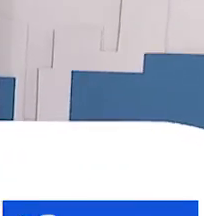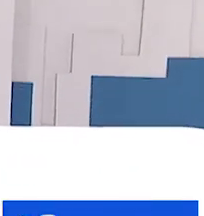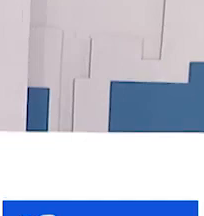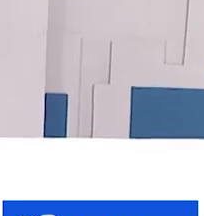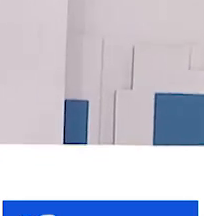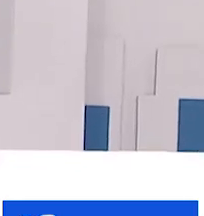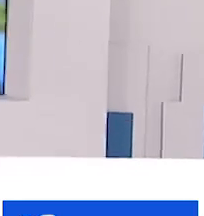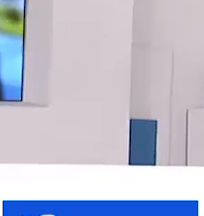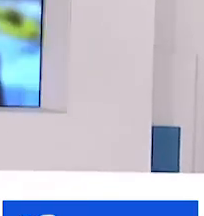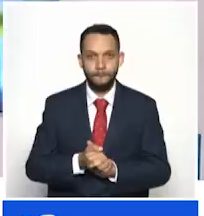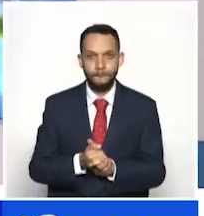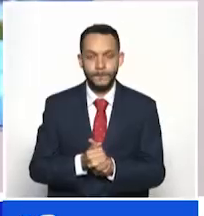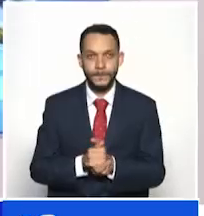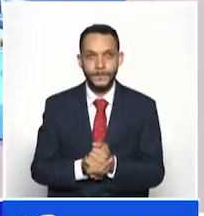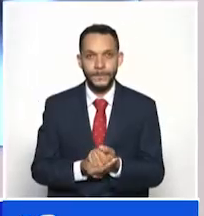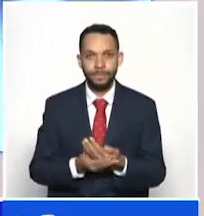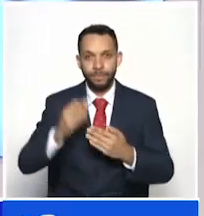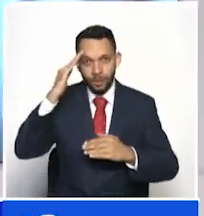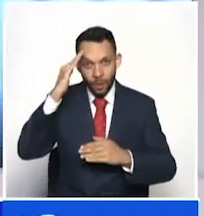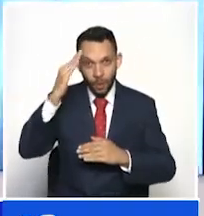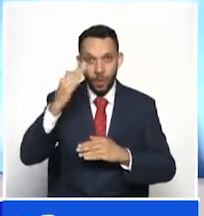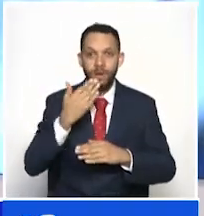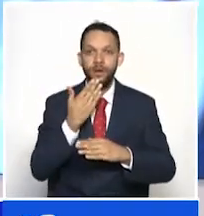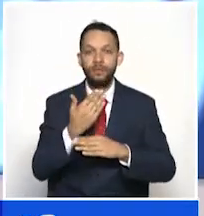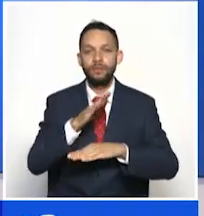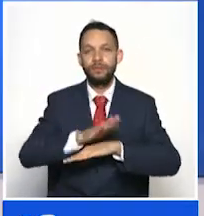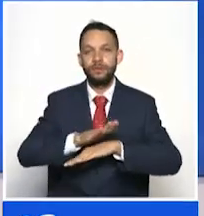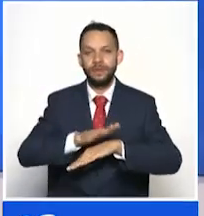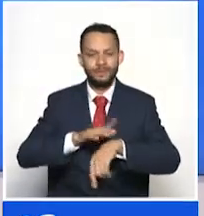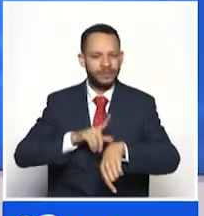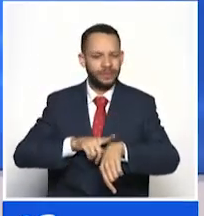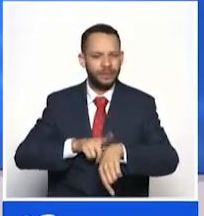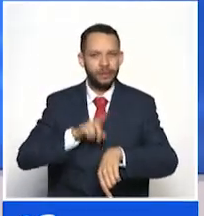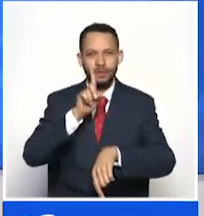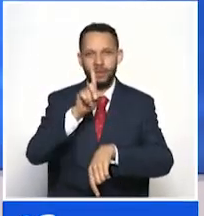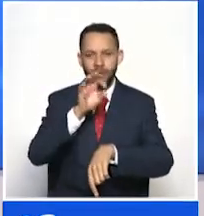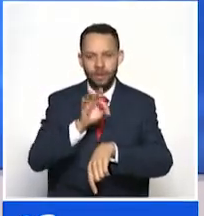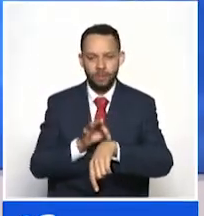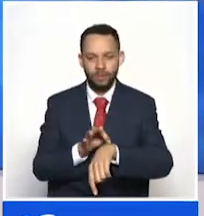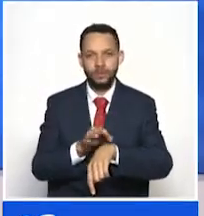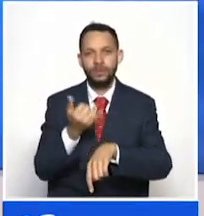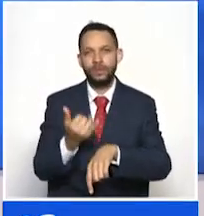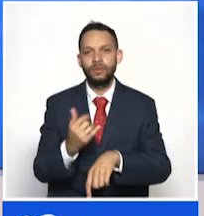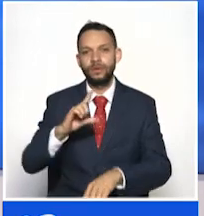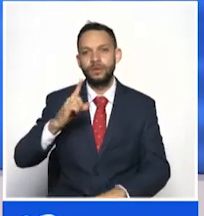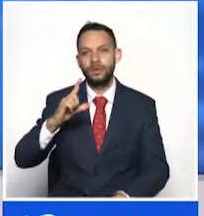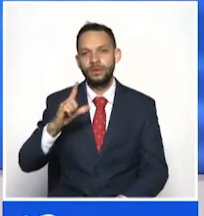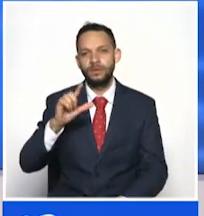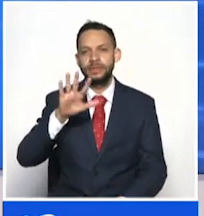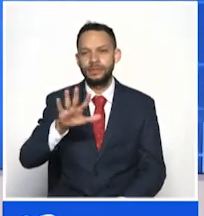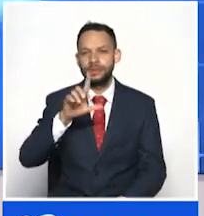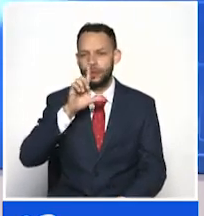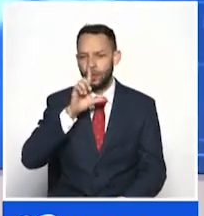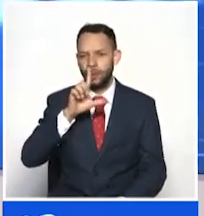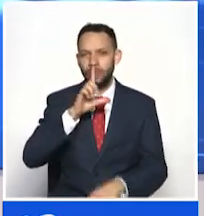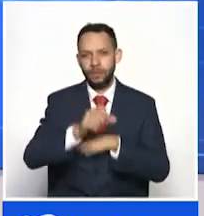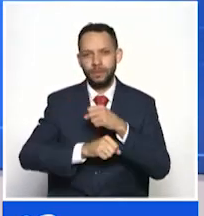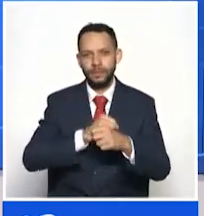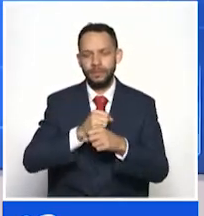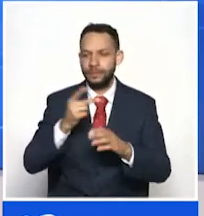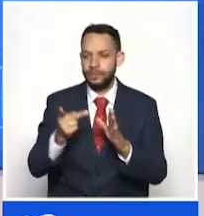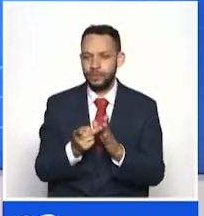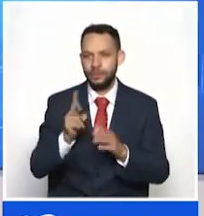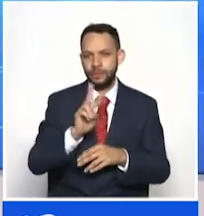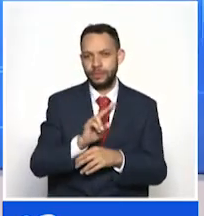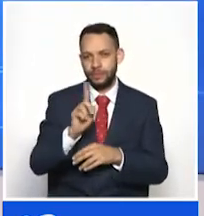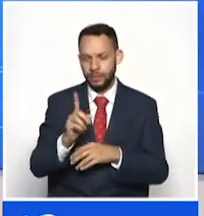Hola, ¿qué tal? Muy buenas tardes. Hoy es la una de la tarde en punto y hoy es lunes 5 de julio del presente año.